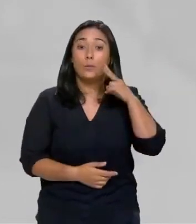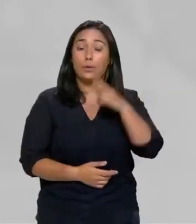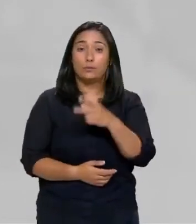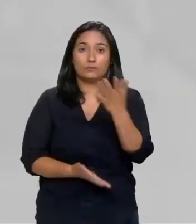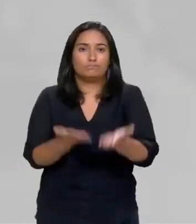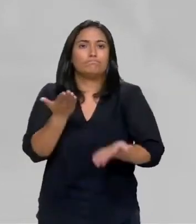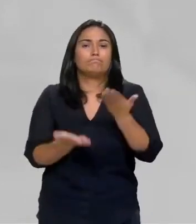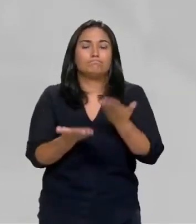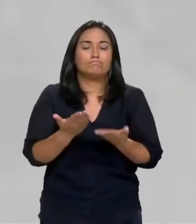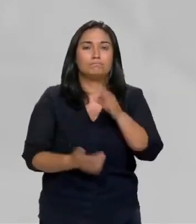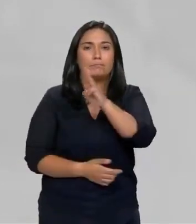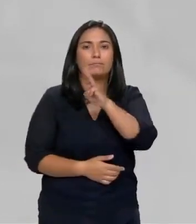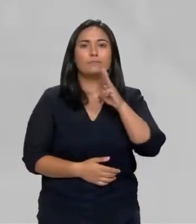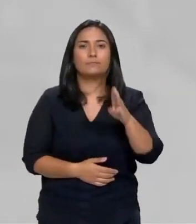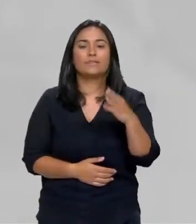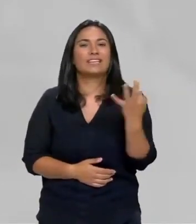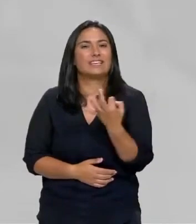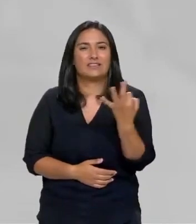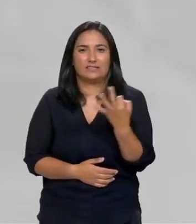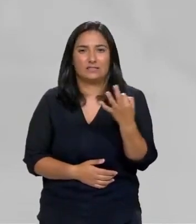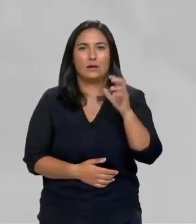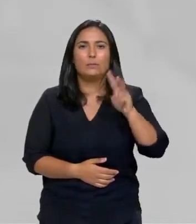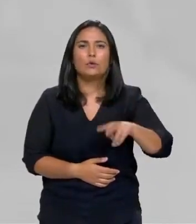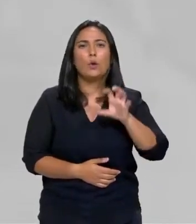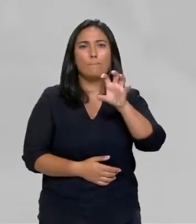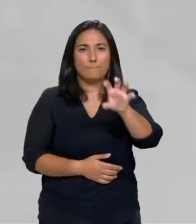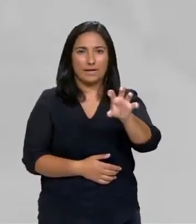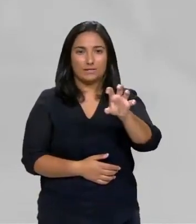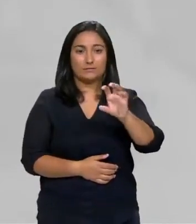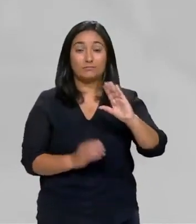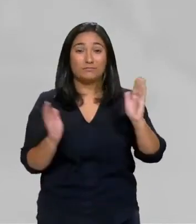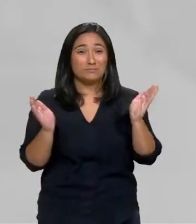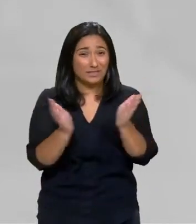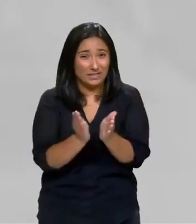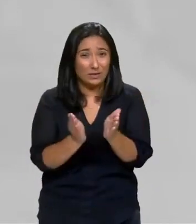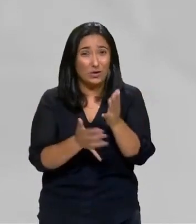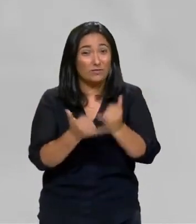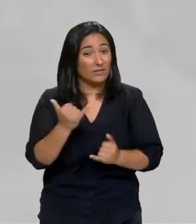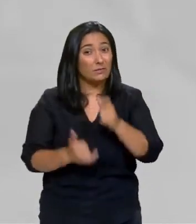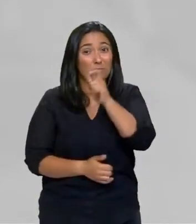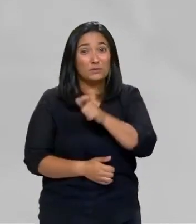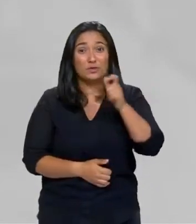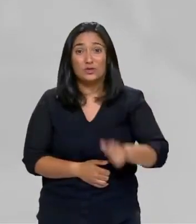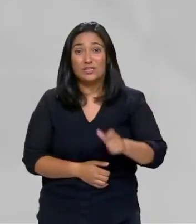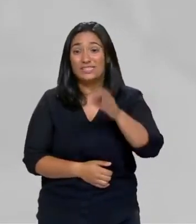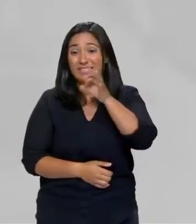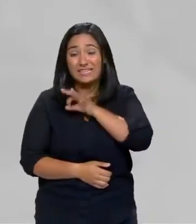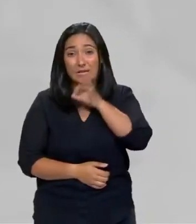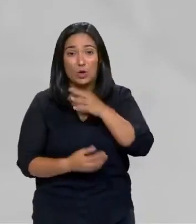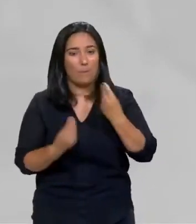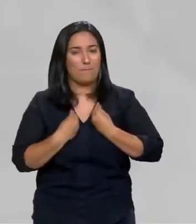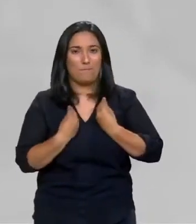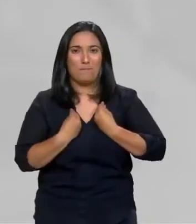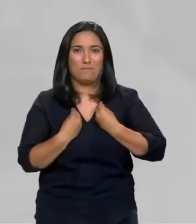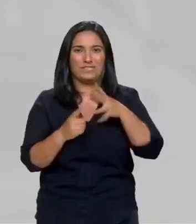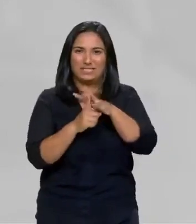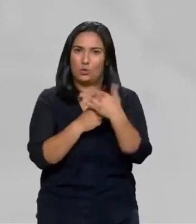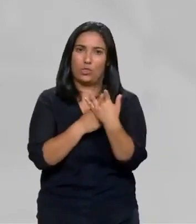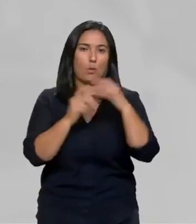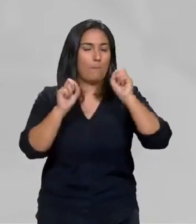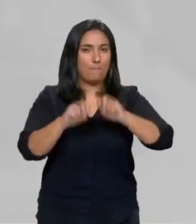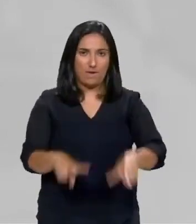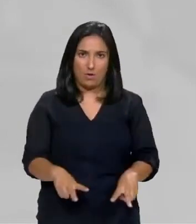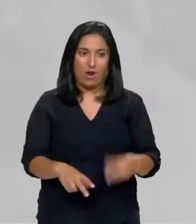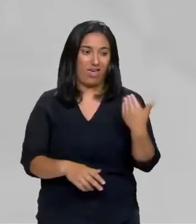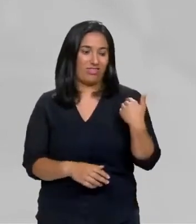Partido Popular de Galiza é un país máis pequeno e onde os galegos e galegas viven peor que fai de xanos. O